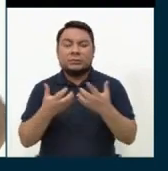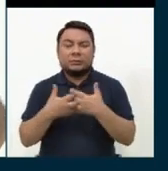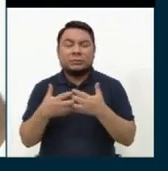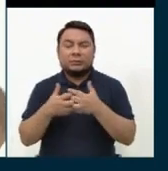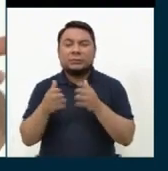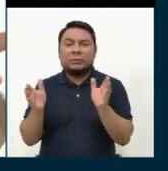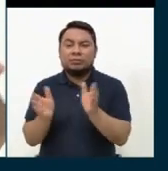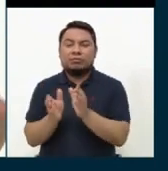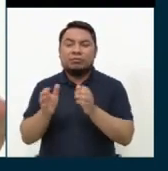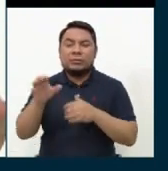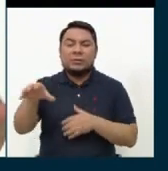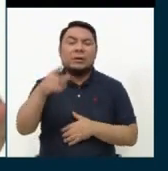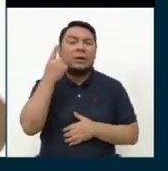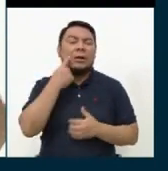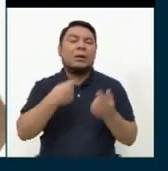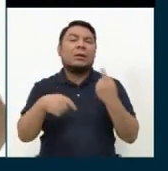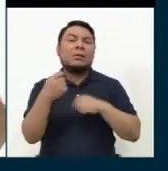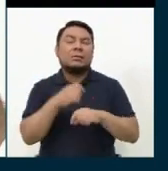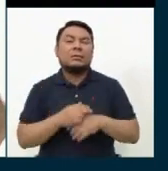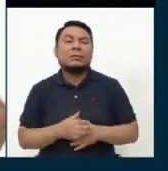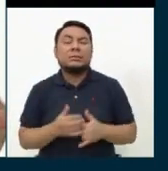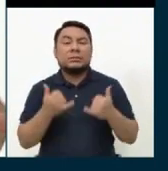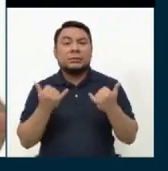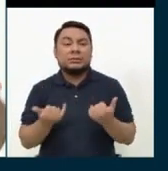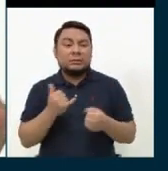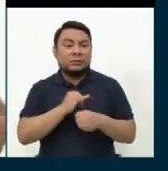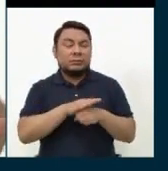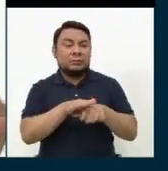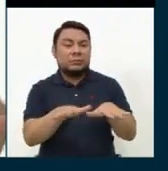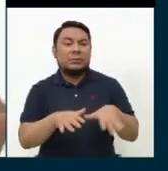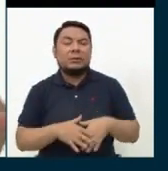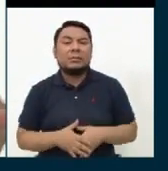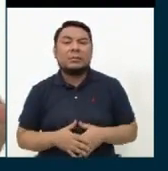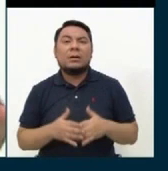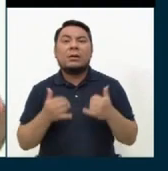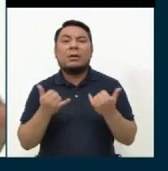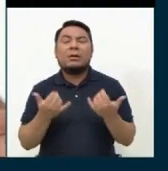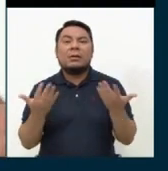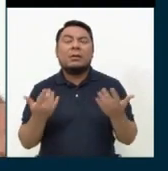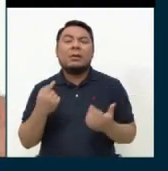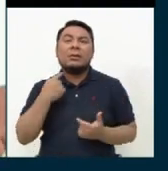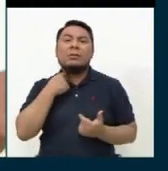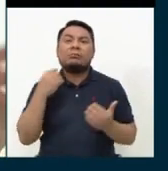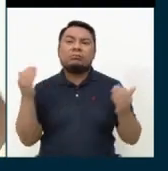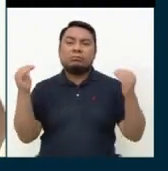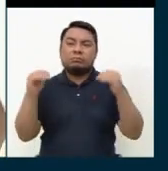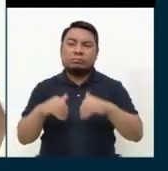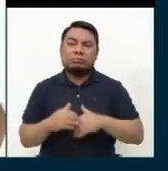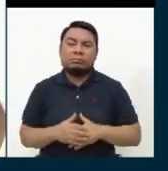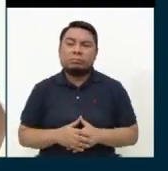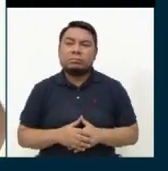empresarios, por decir de Gamarra, que ahora en la pandemia han sido azotados por esta